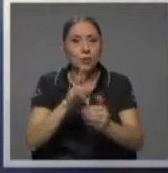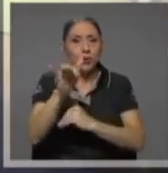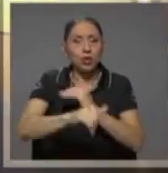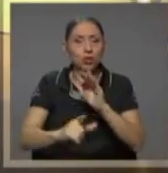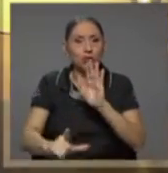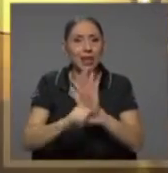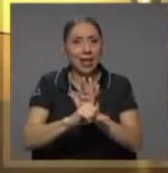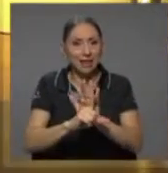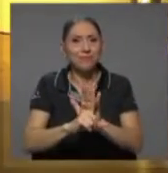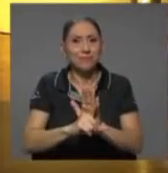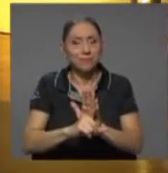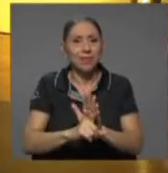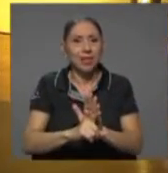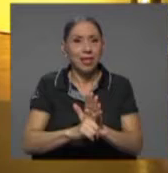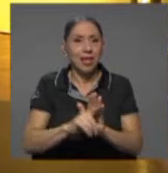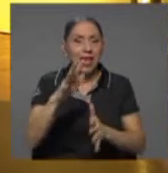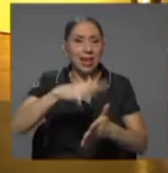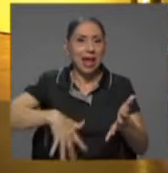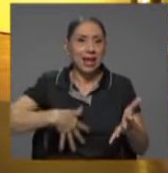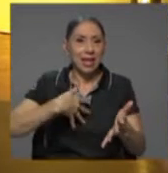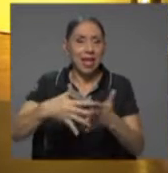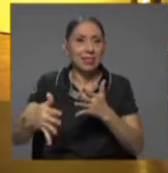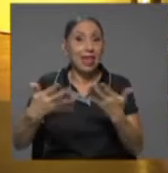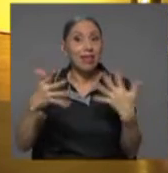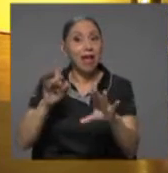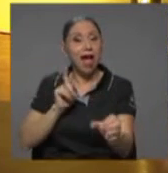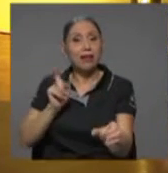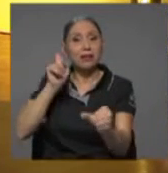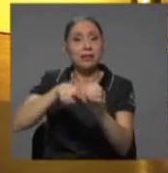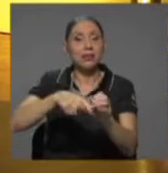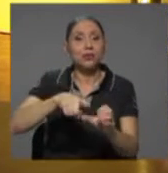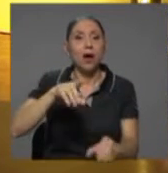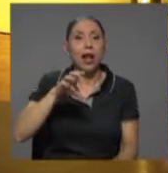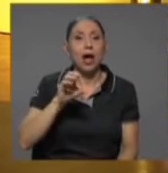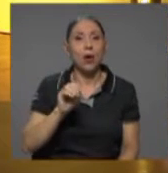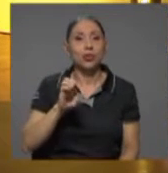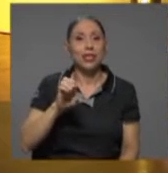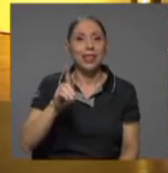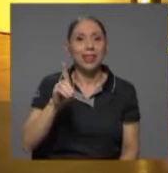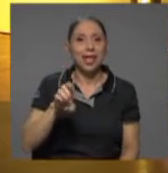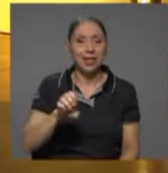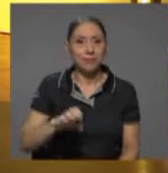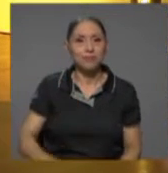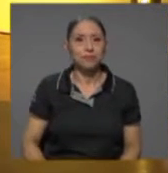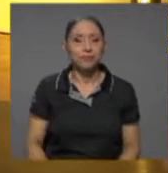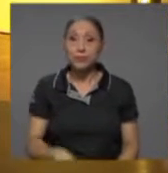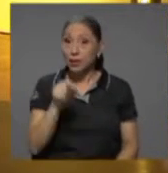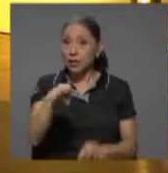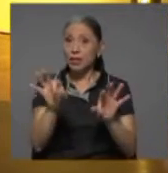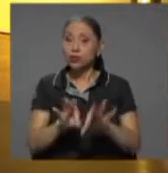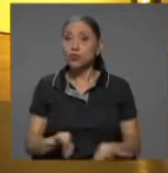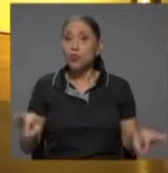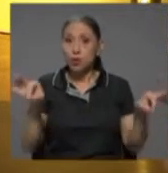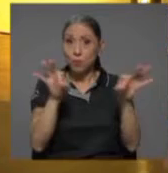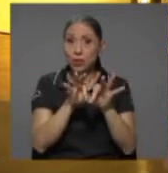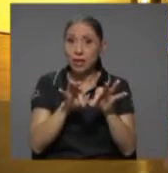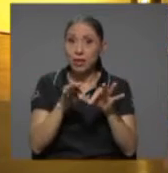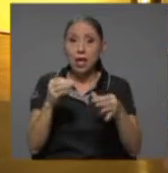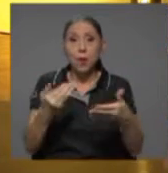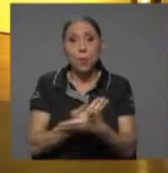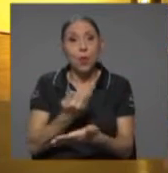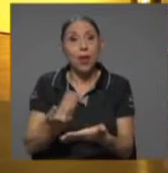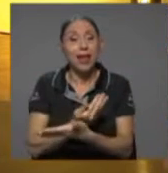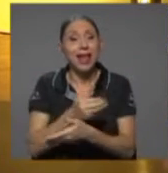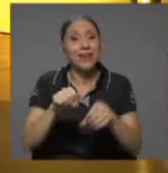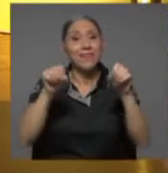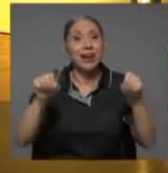la agenda de acceso a la OCDE. Es muy importante esta reforma porque además moderniza el régimen de resolución